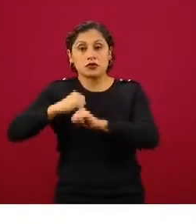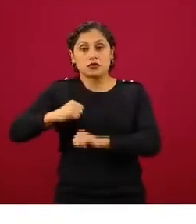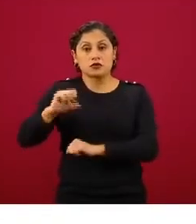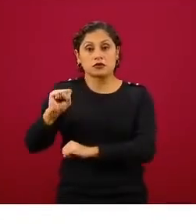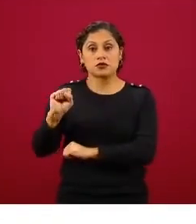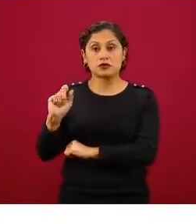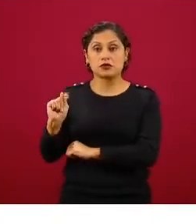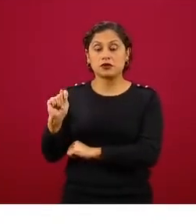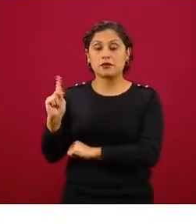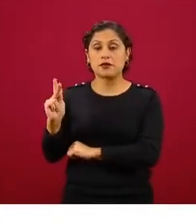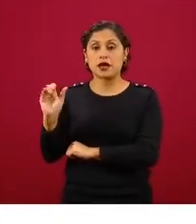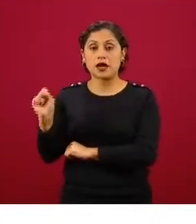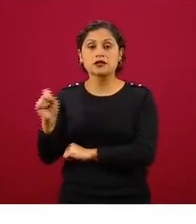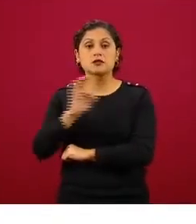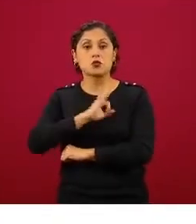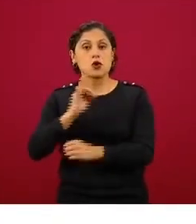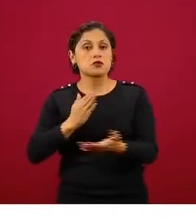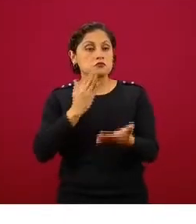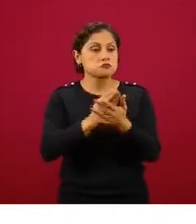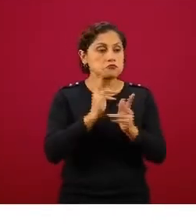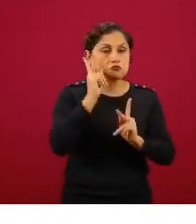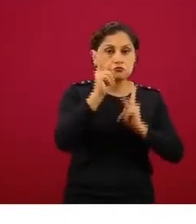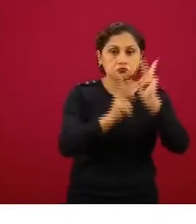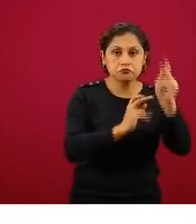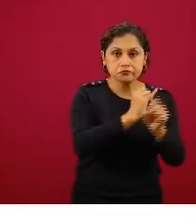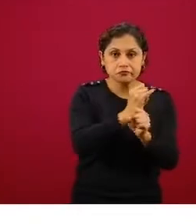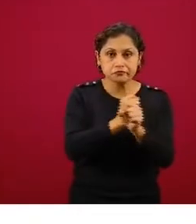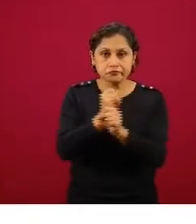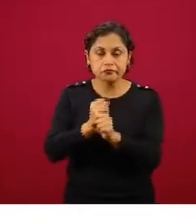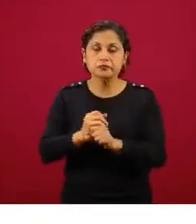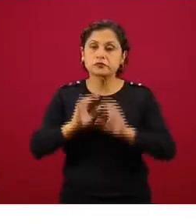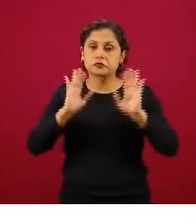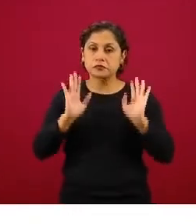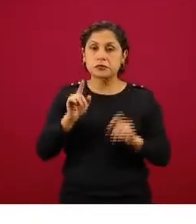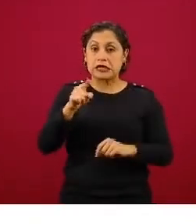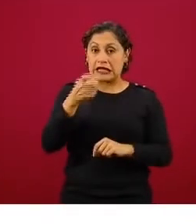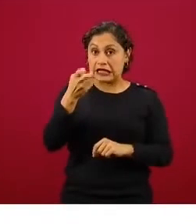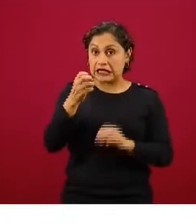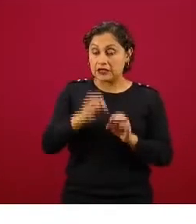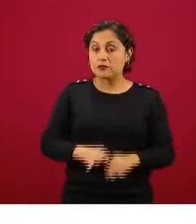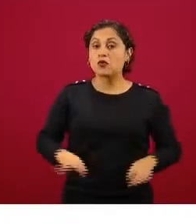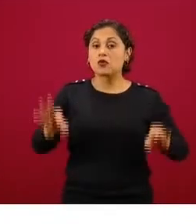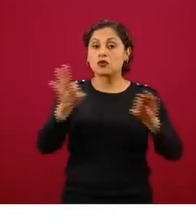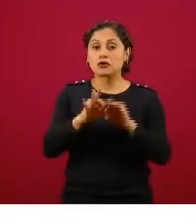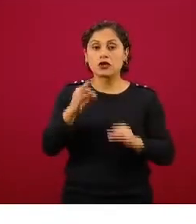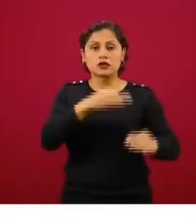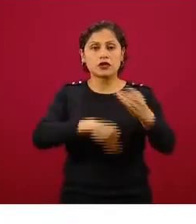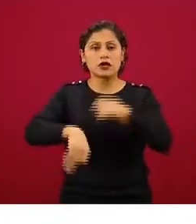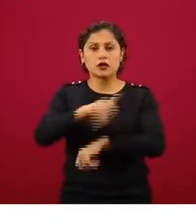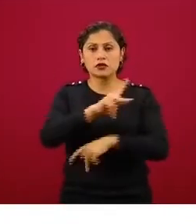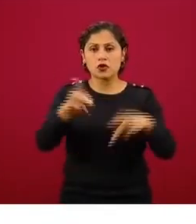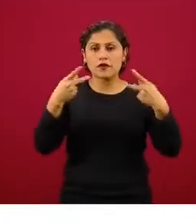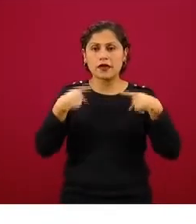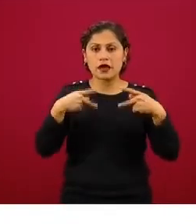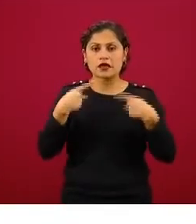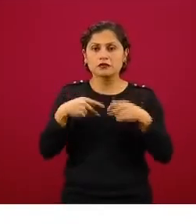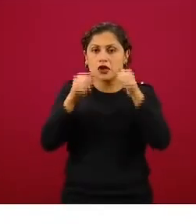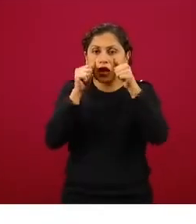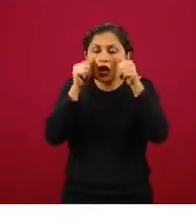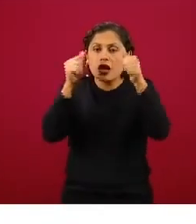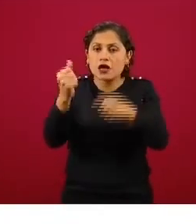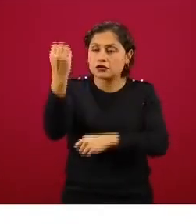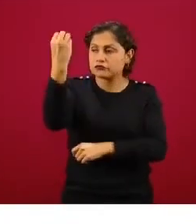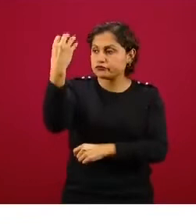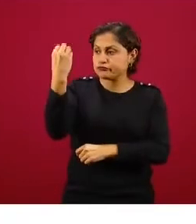Previsión Social. En esta nueva normalidad es muy importante que todas las empresas y centros de trabajo se mantengan informados del semáforo de alerta sanitaria